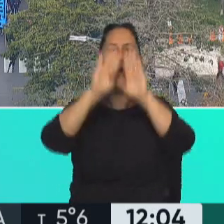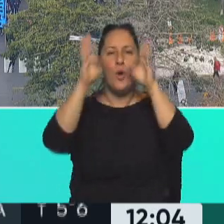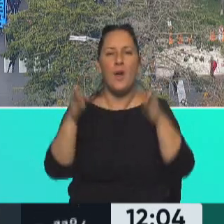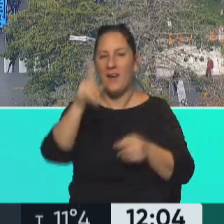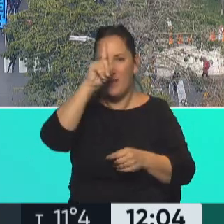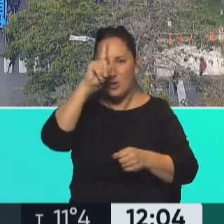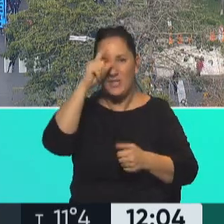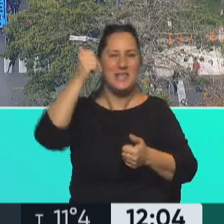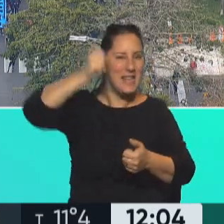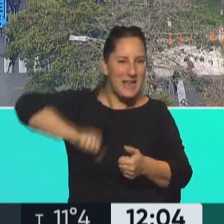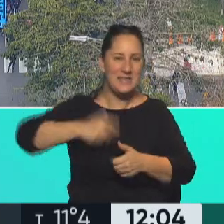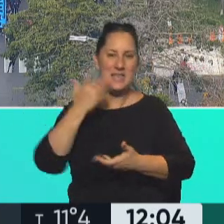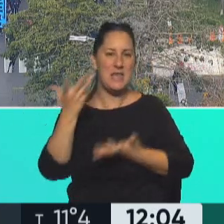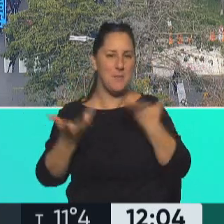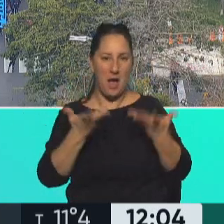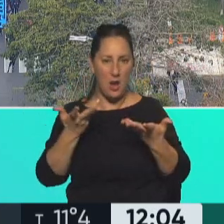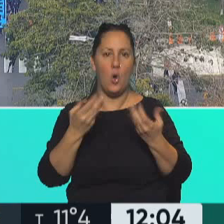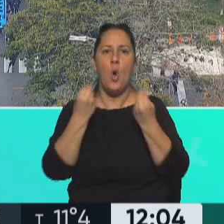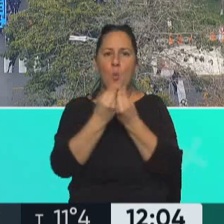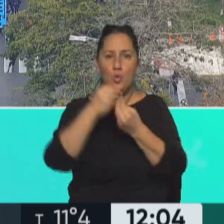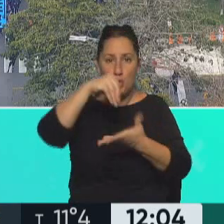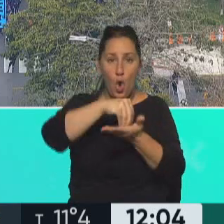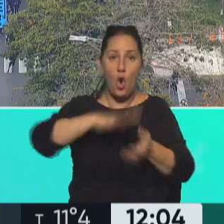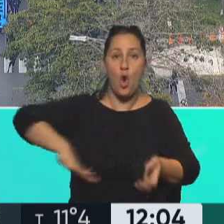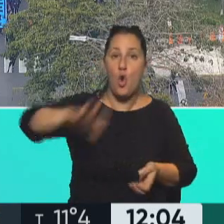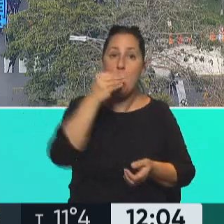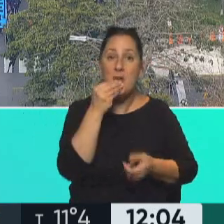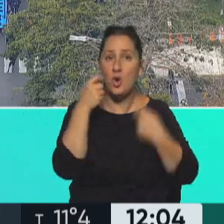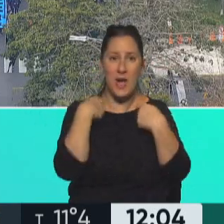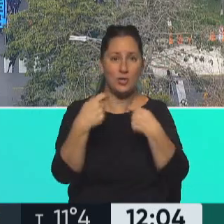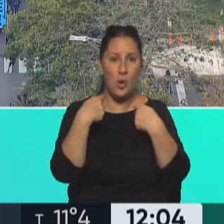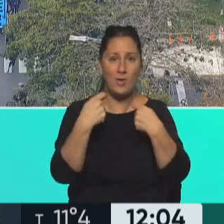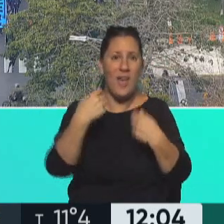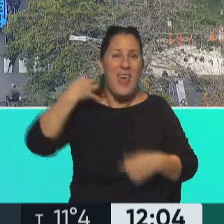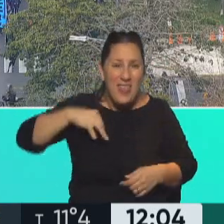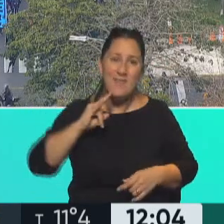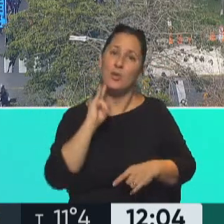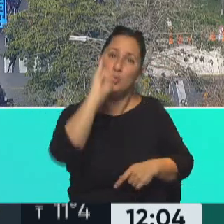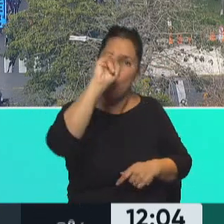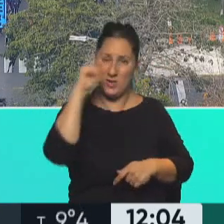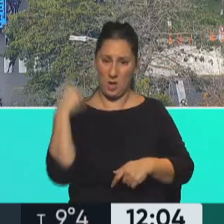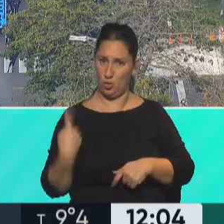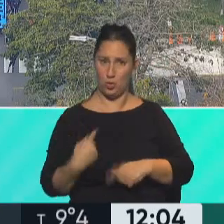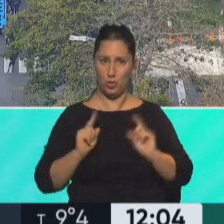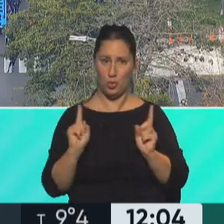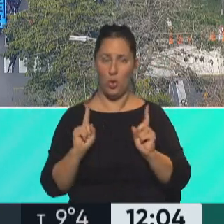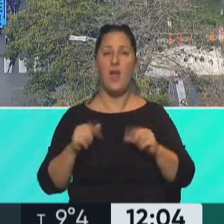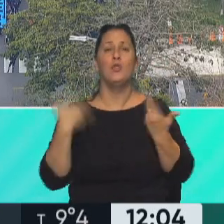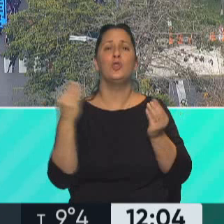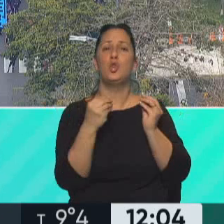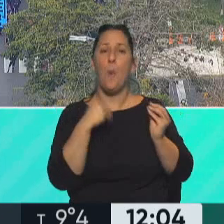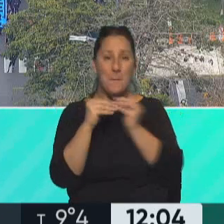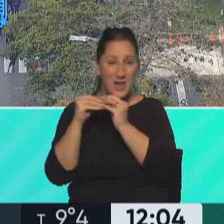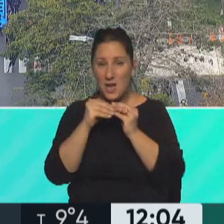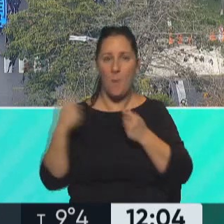para atender emergencias. Es decir, hay un montón de gastos en un comedor que deberían ser puestos por el Estado. Y por lo tanto, los compañeros hacen un aporte voluntario